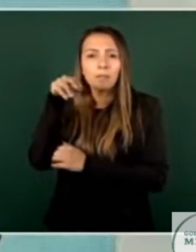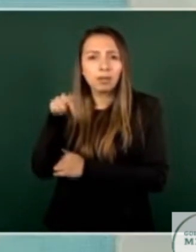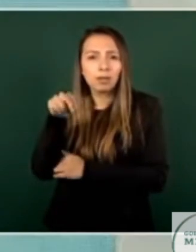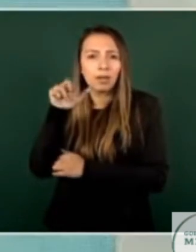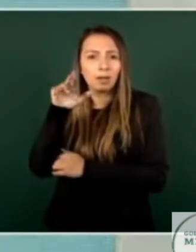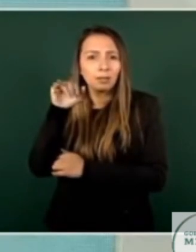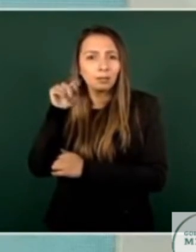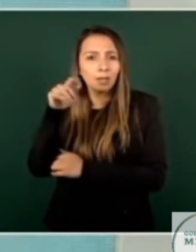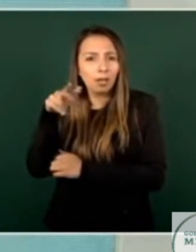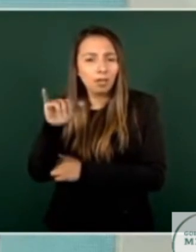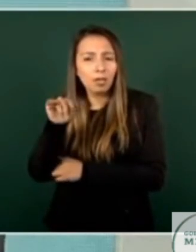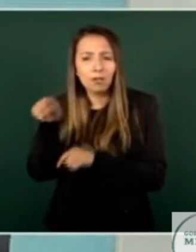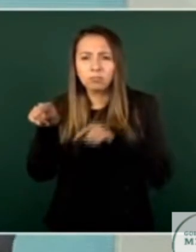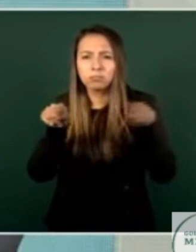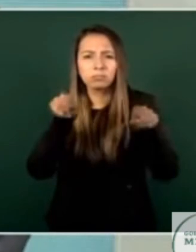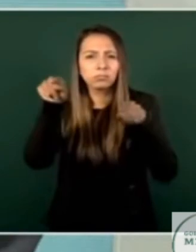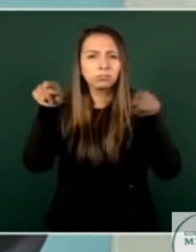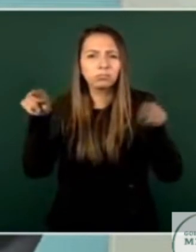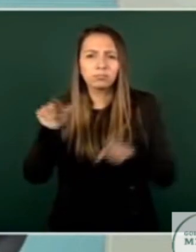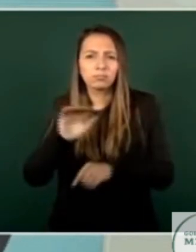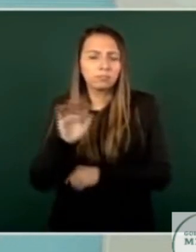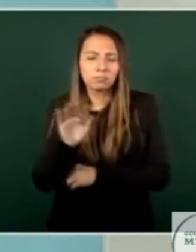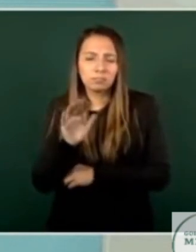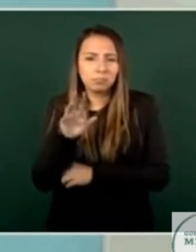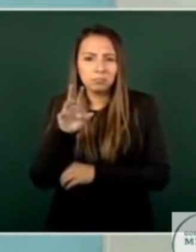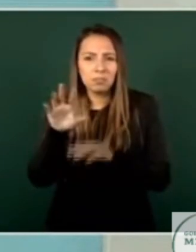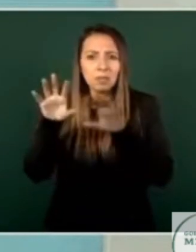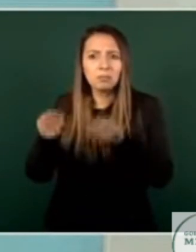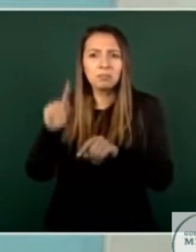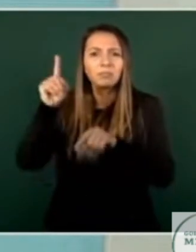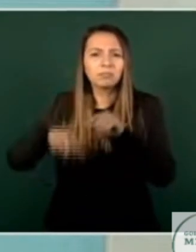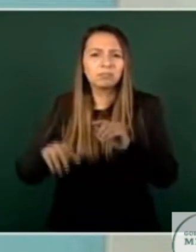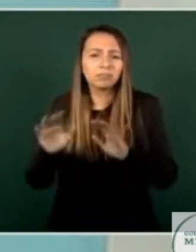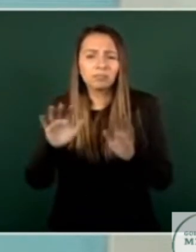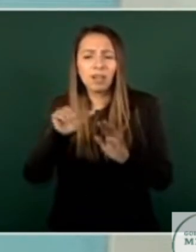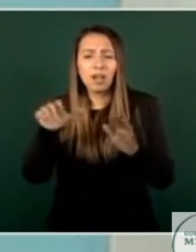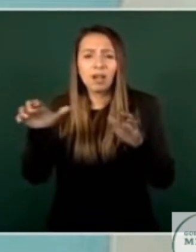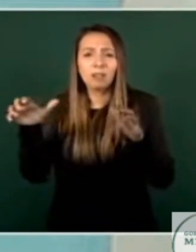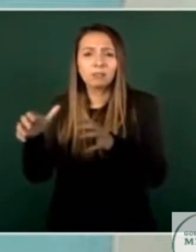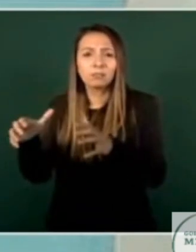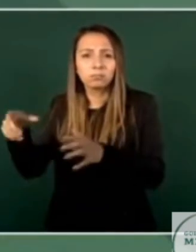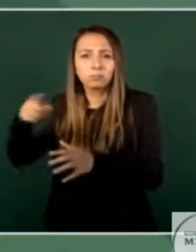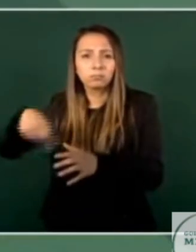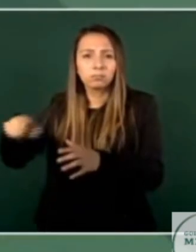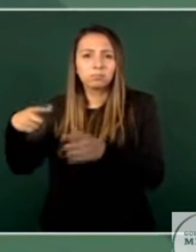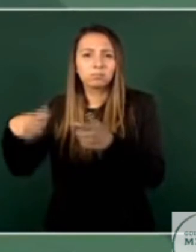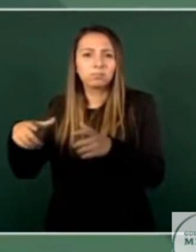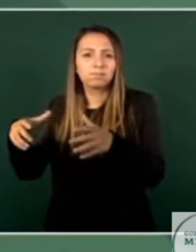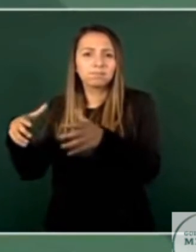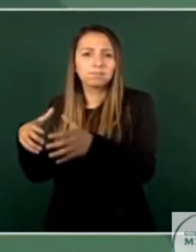los del Pasquín conservador de la